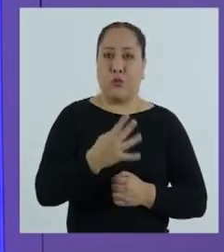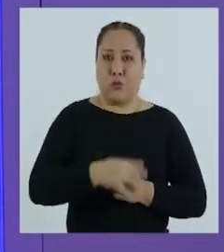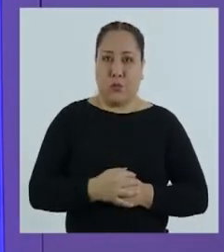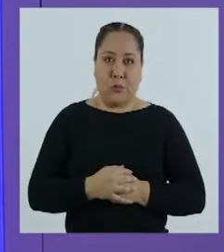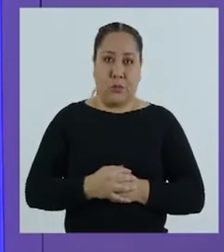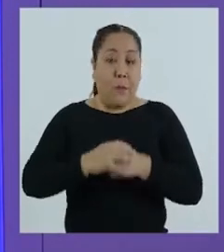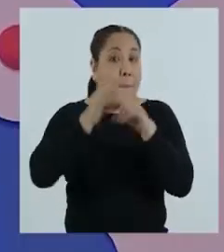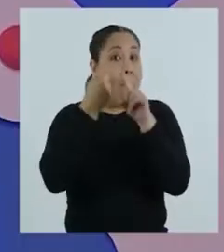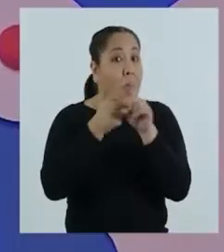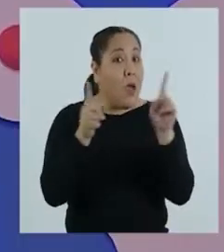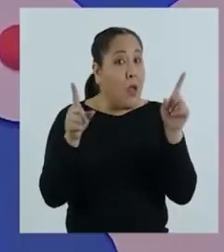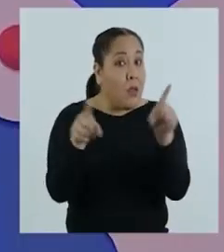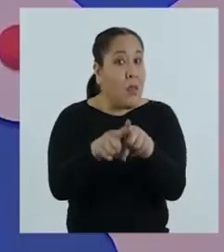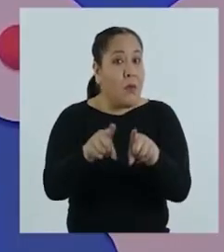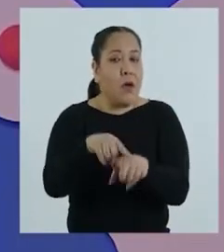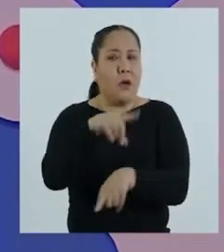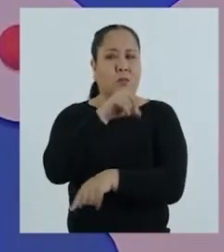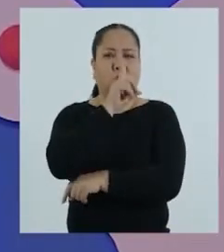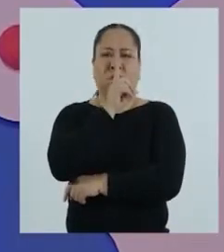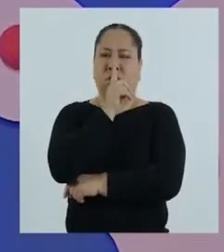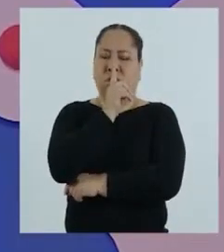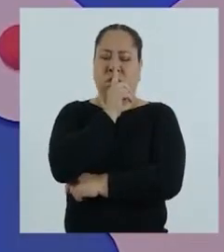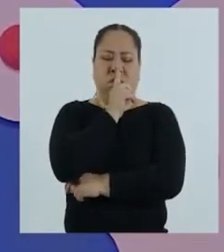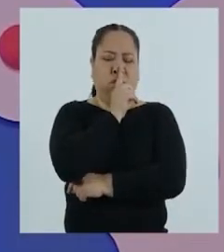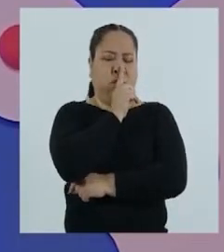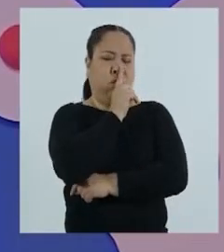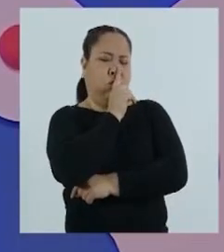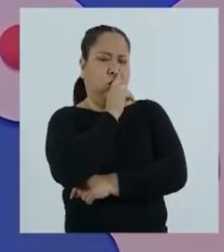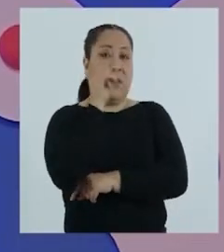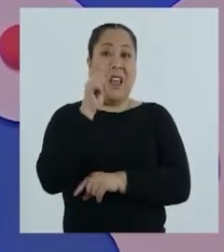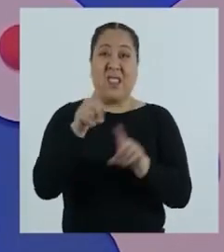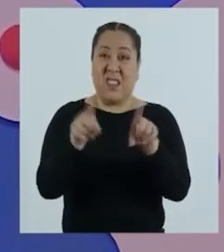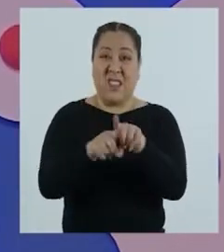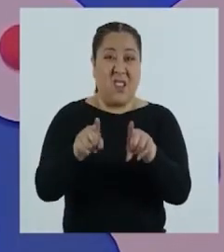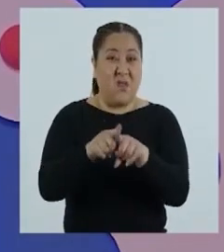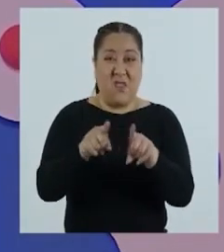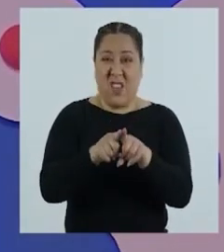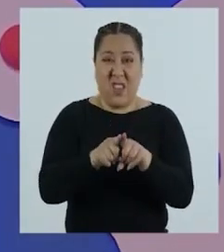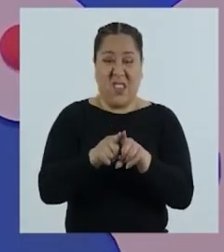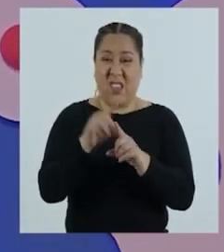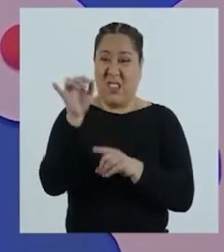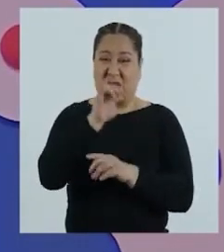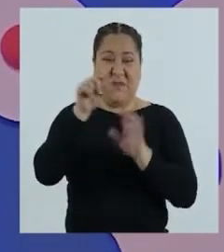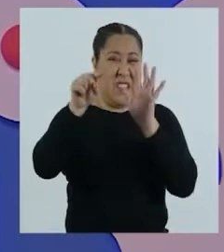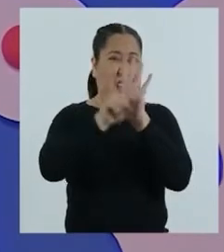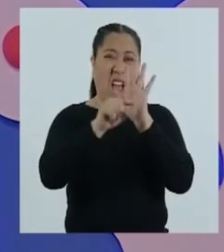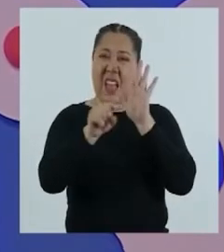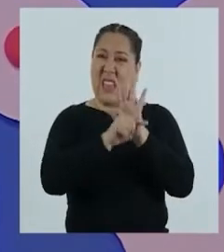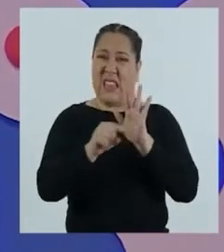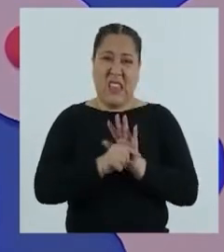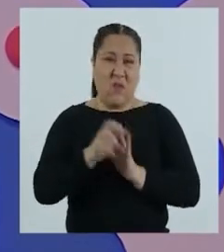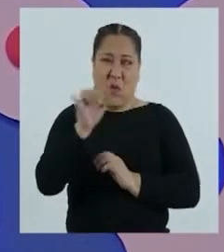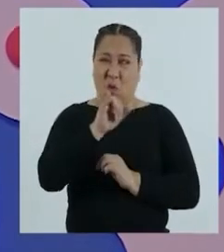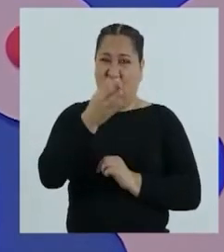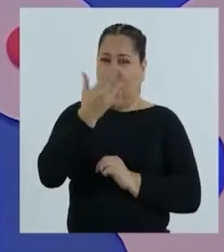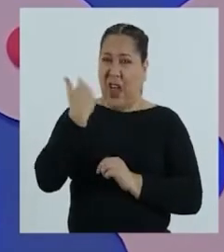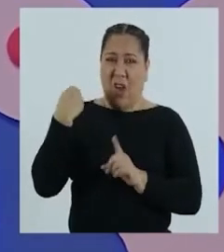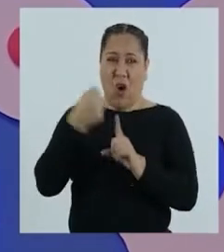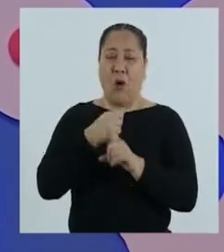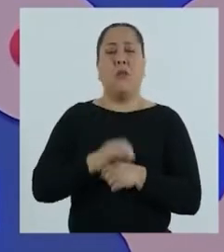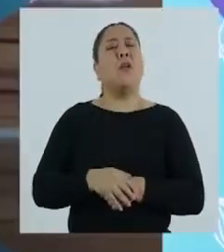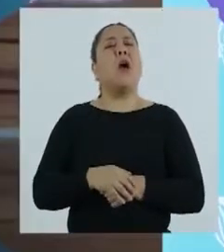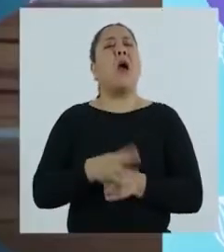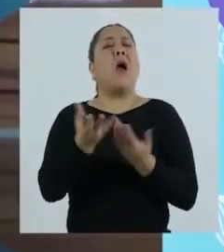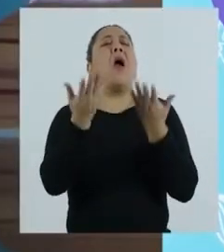pero también a través de silencios e inacciones, cuyos efectos son a veces tan negativos como los